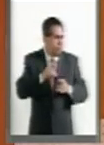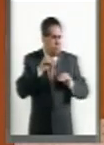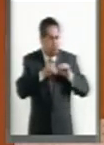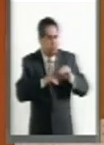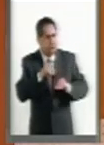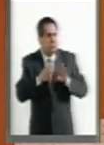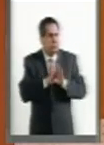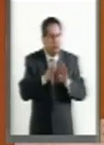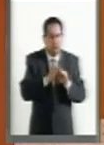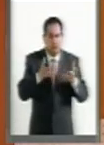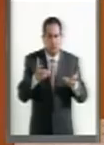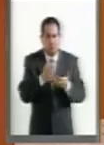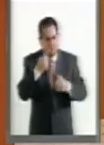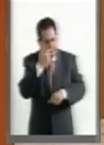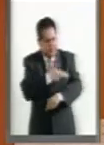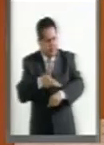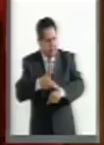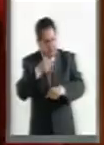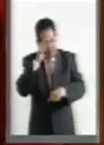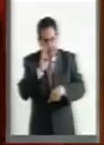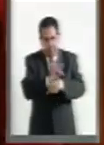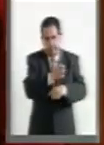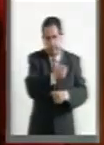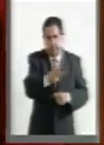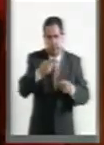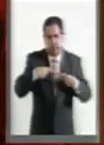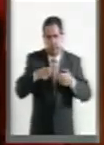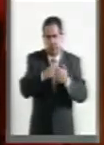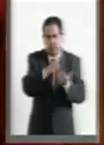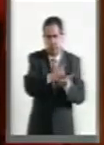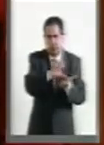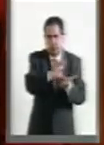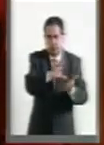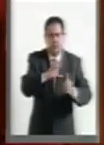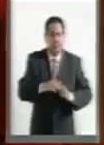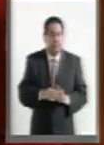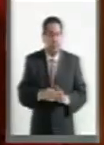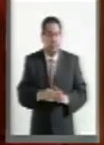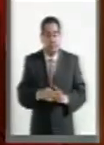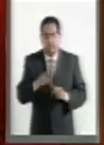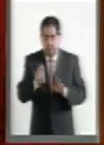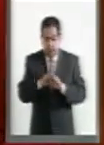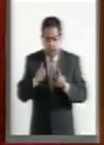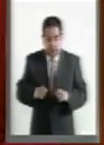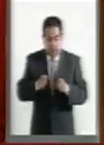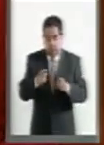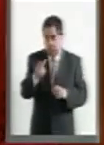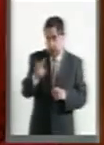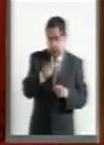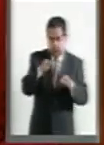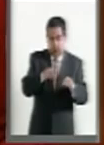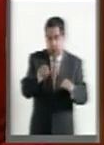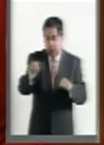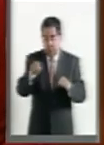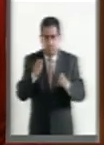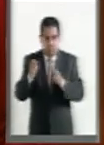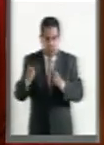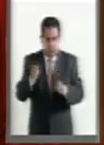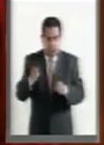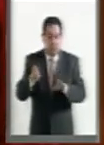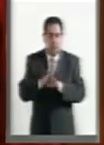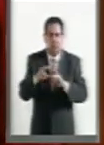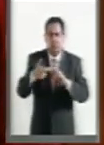para las personas con discapacidad. En virtud de la naturaleza de las atribuciones de estos organismos y su